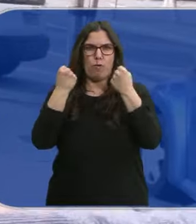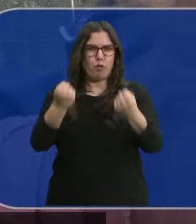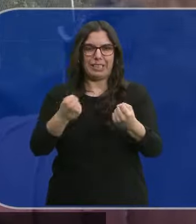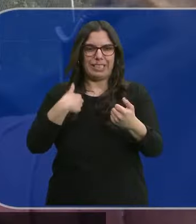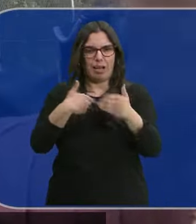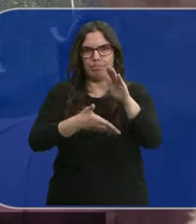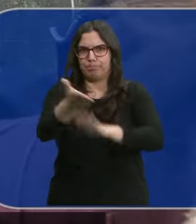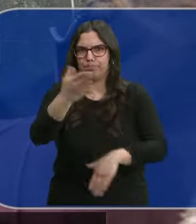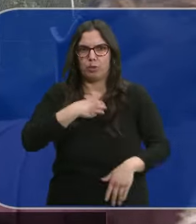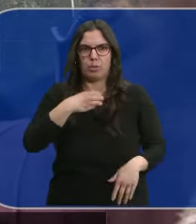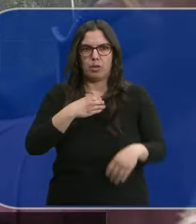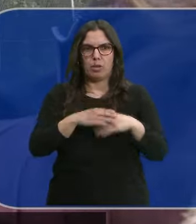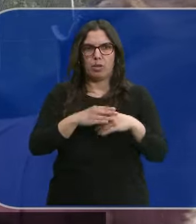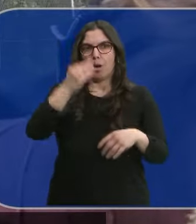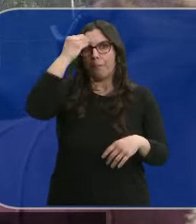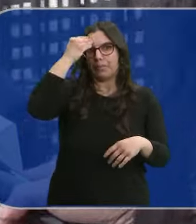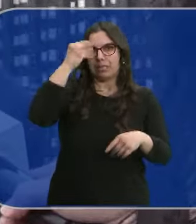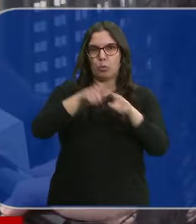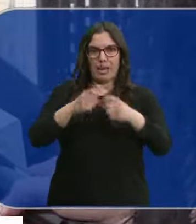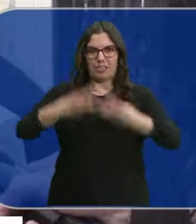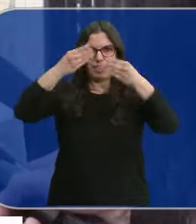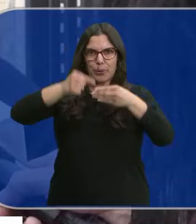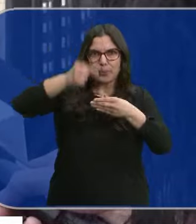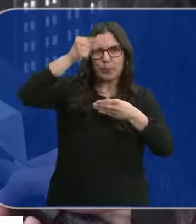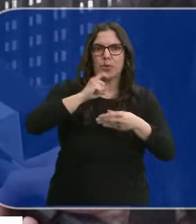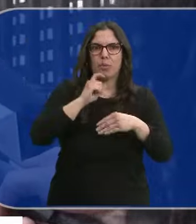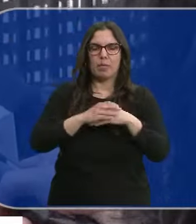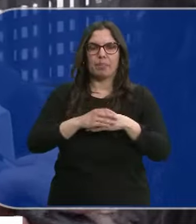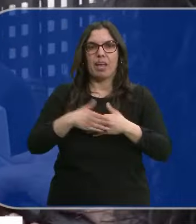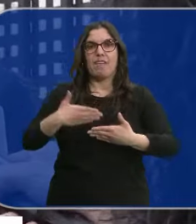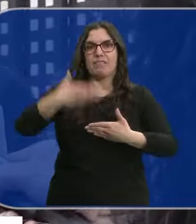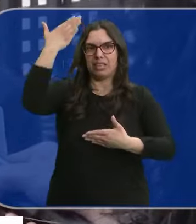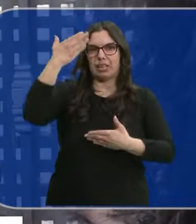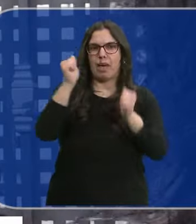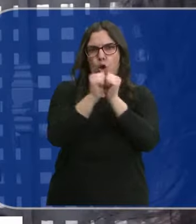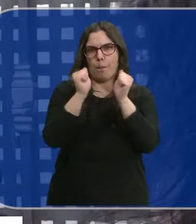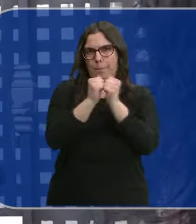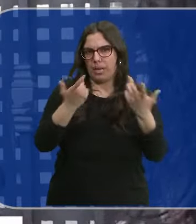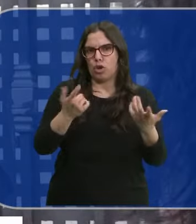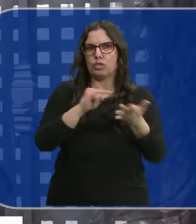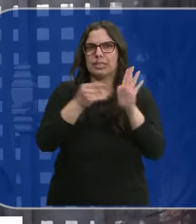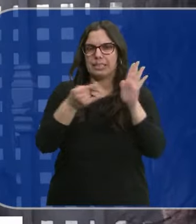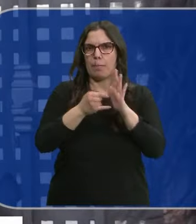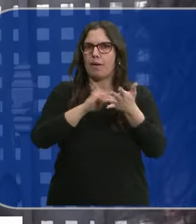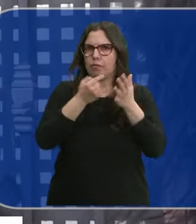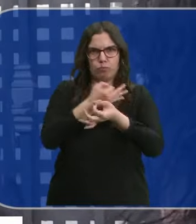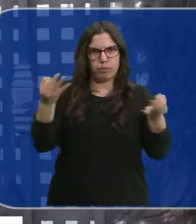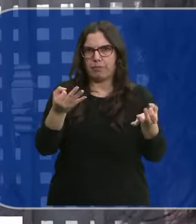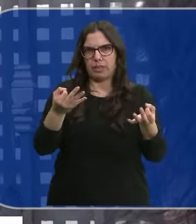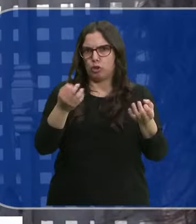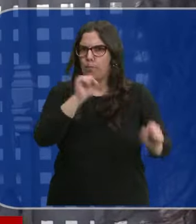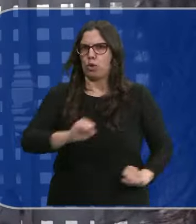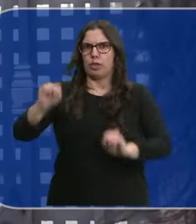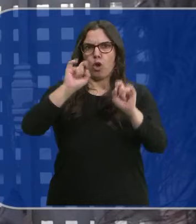fuerte. Yo me he pasado que pensar en el revestimiento de estos edificios. No son fachadas ventiladas, son fachadas de hormigón. Los sistemas han funcionado bien